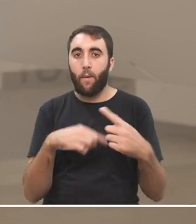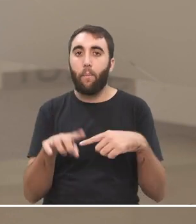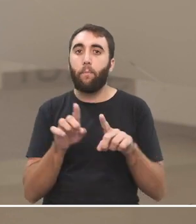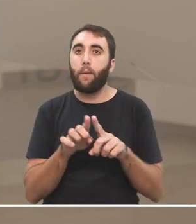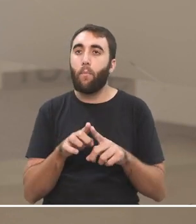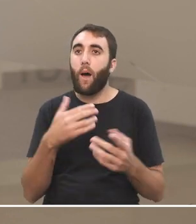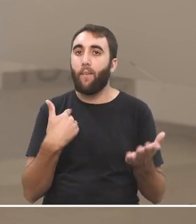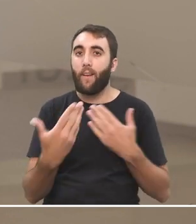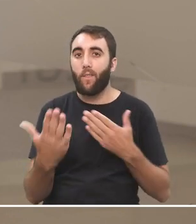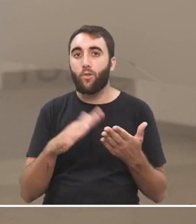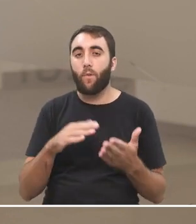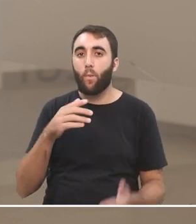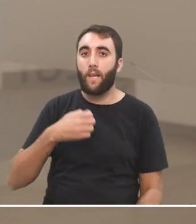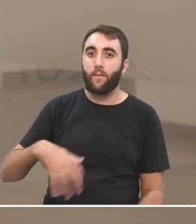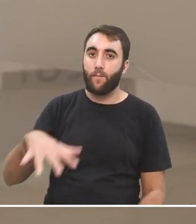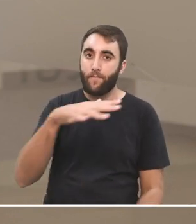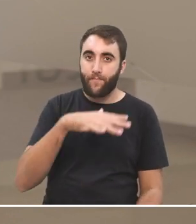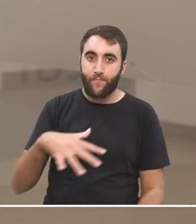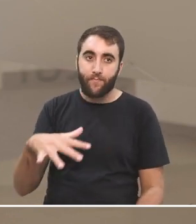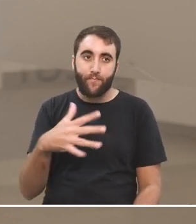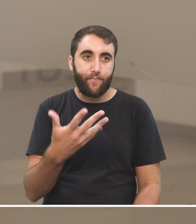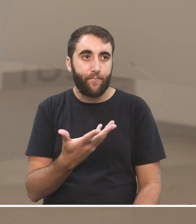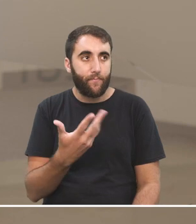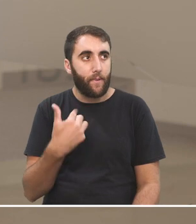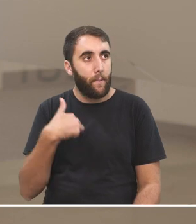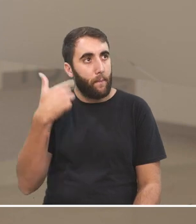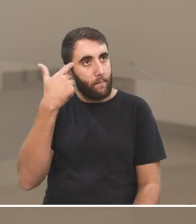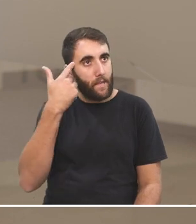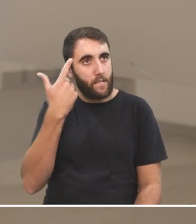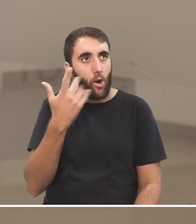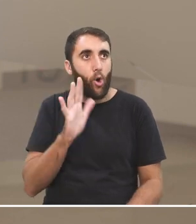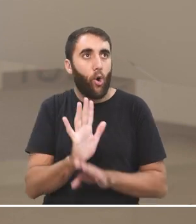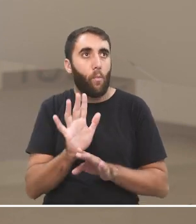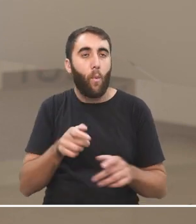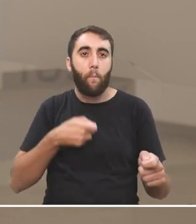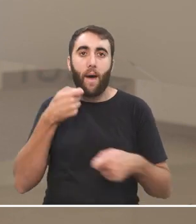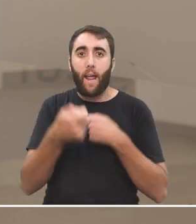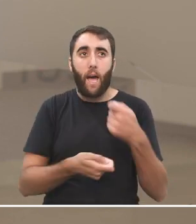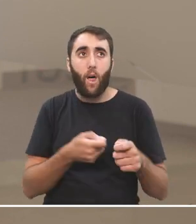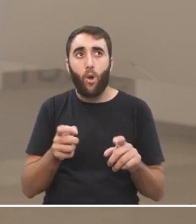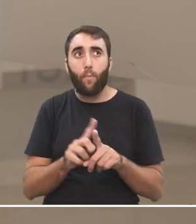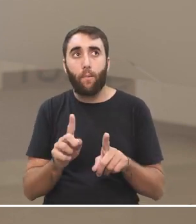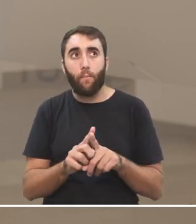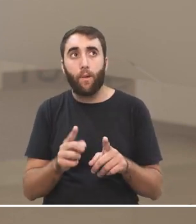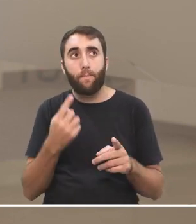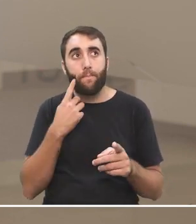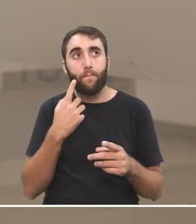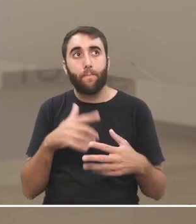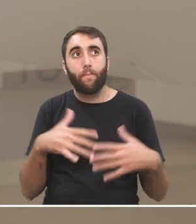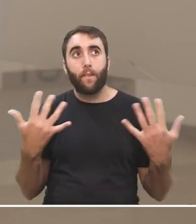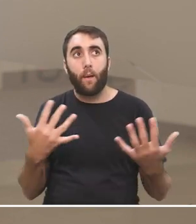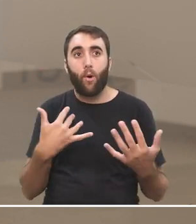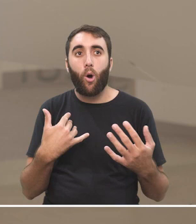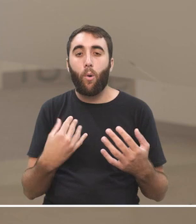una sociedad que se piensa a sí misma como un mercado y que, por lo tanto, nos pensamos como